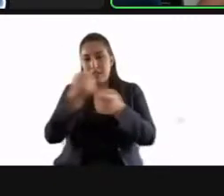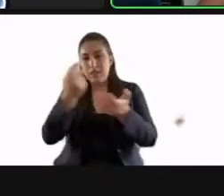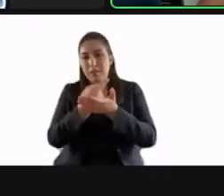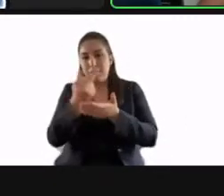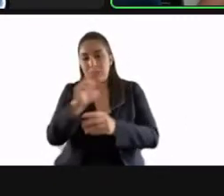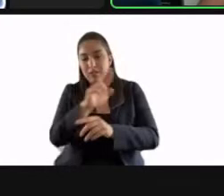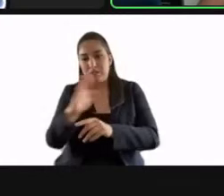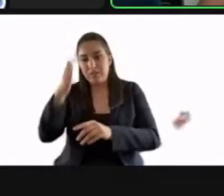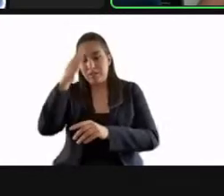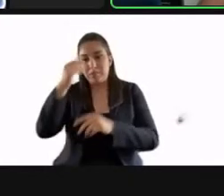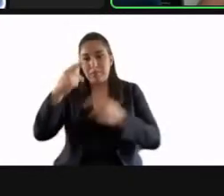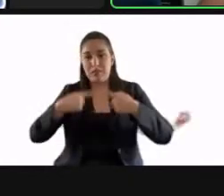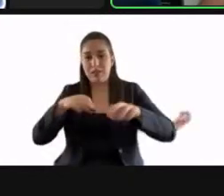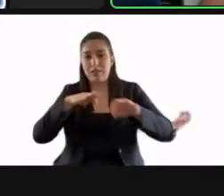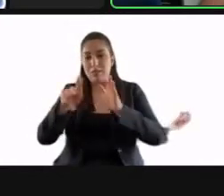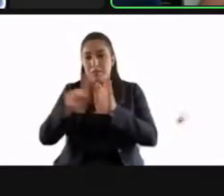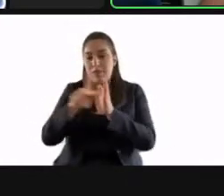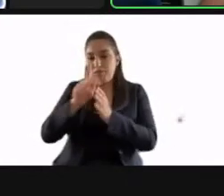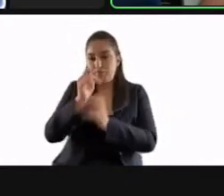del año 2022.